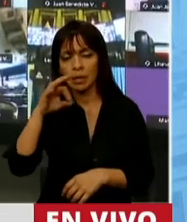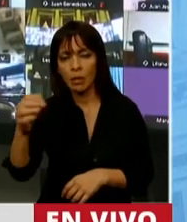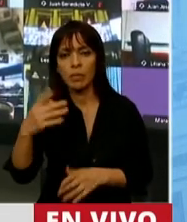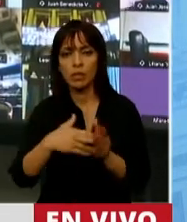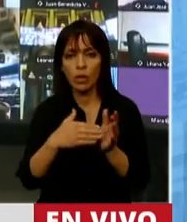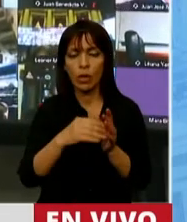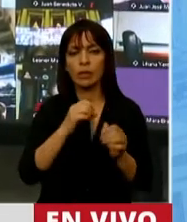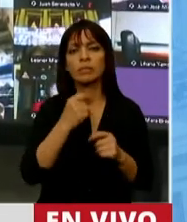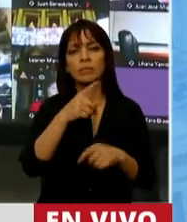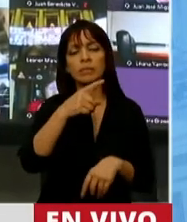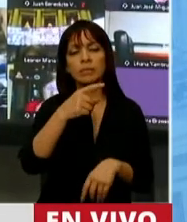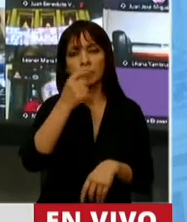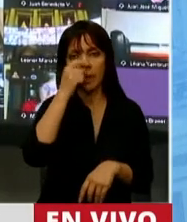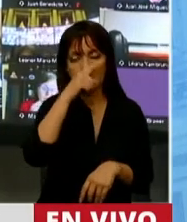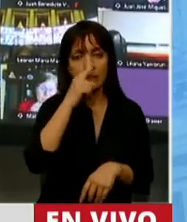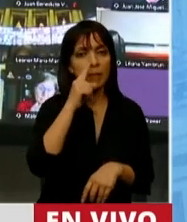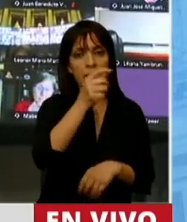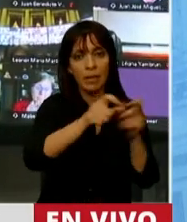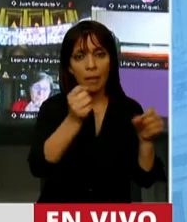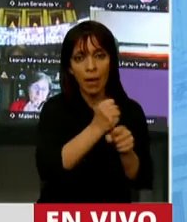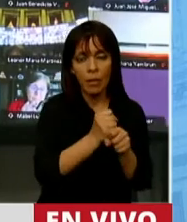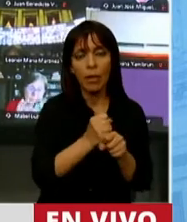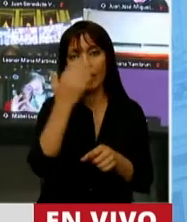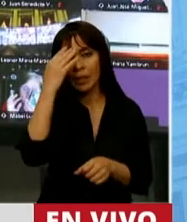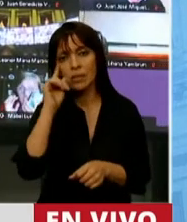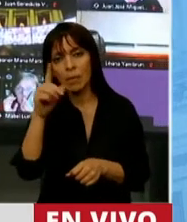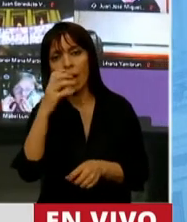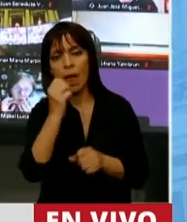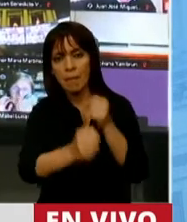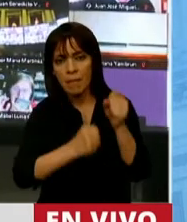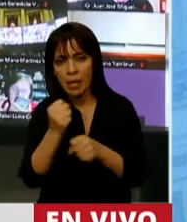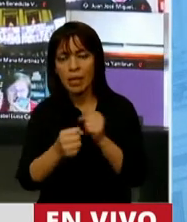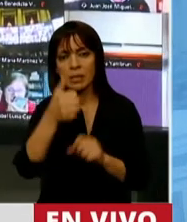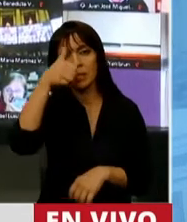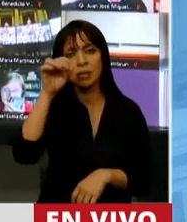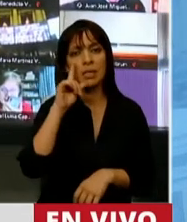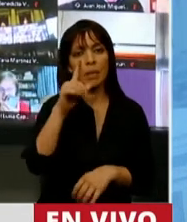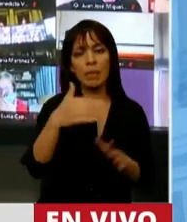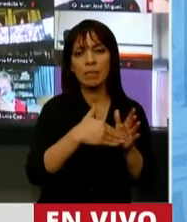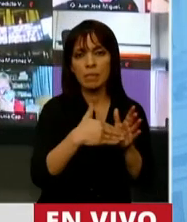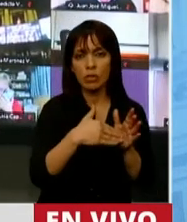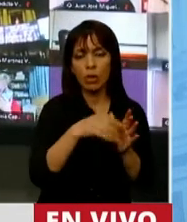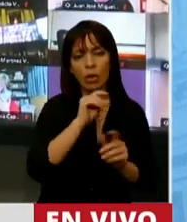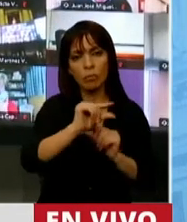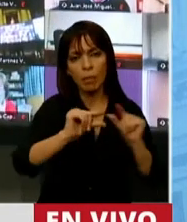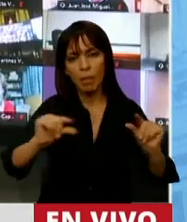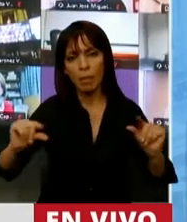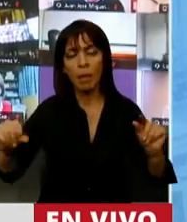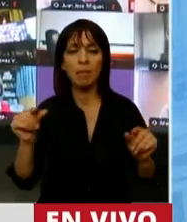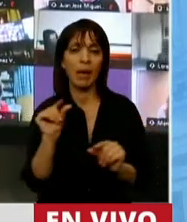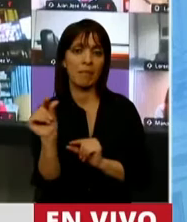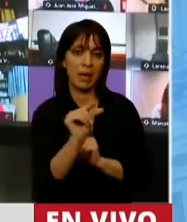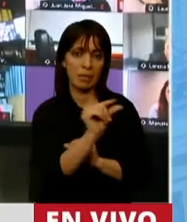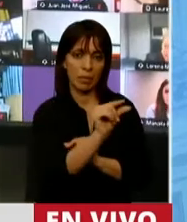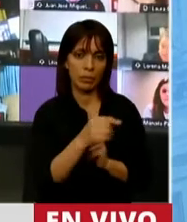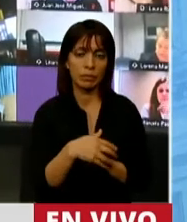127.000 trabajadores, 15.000 empresas, y va a destinar más de 60.000 millones al otorgamiento de crédito.